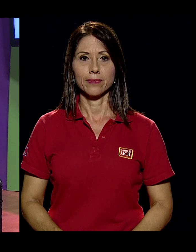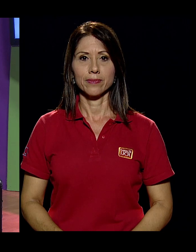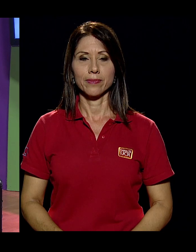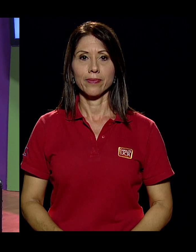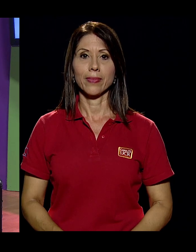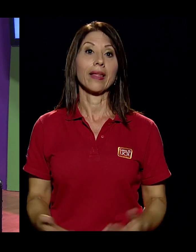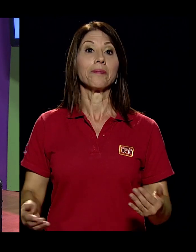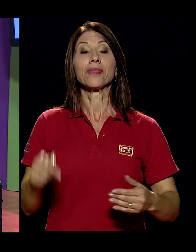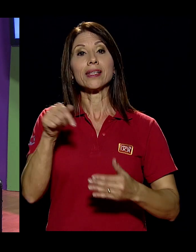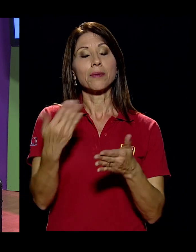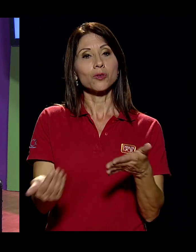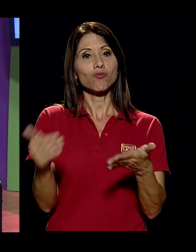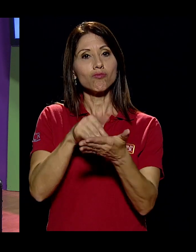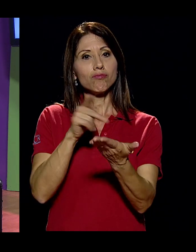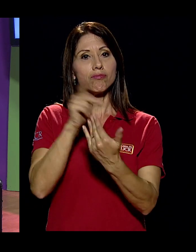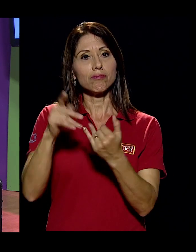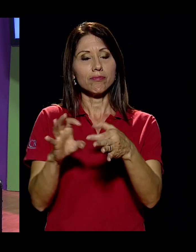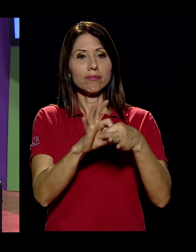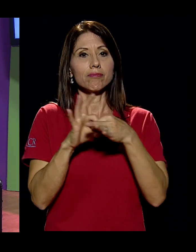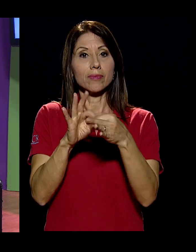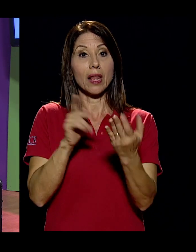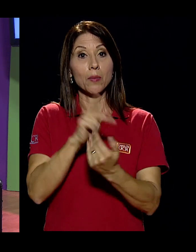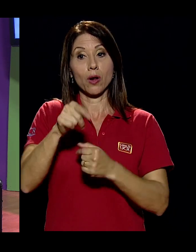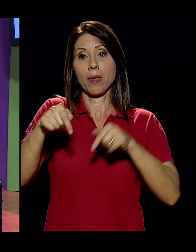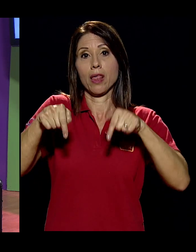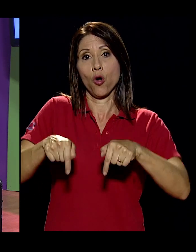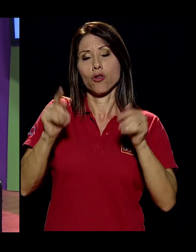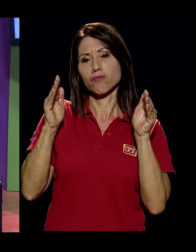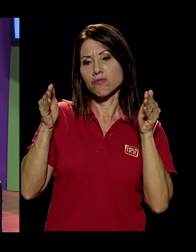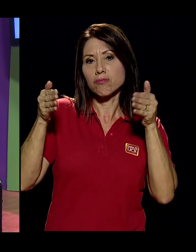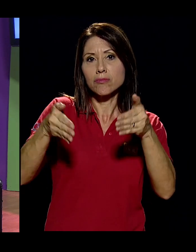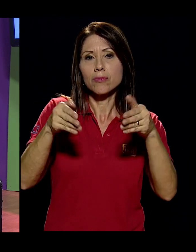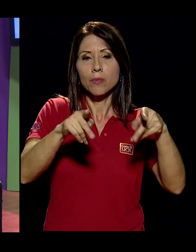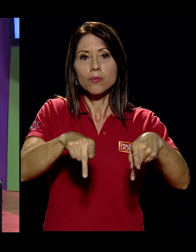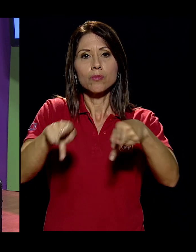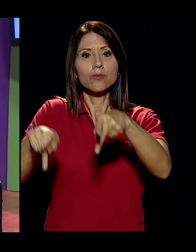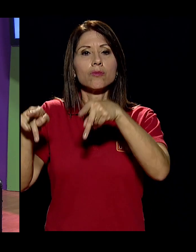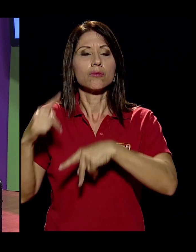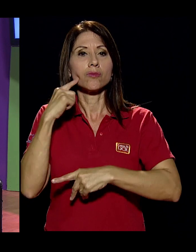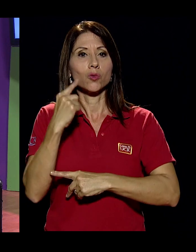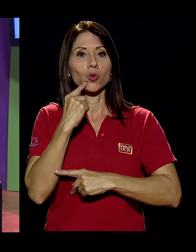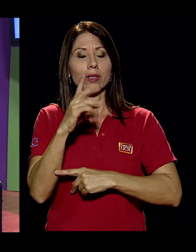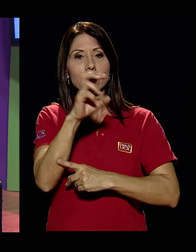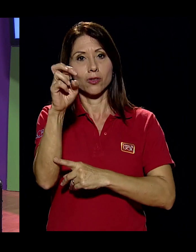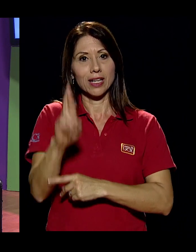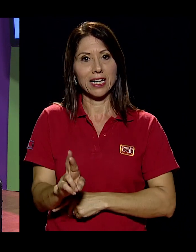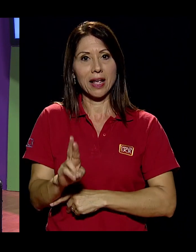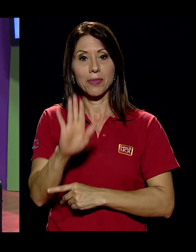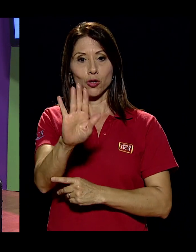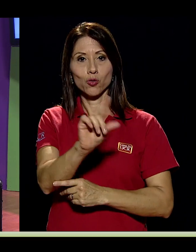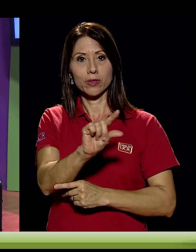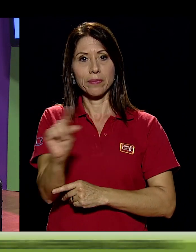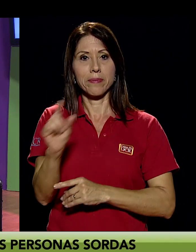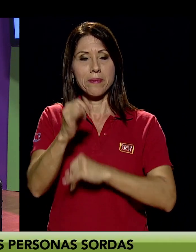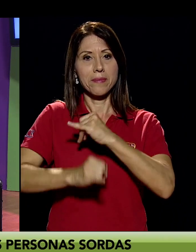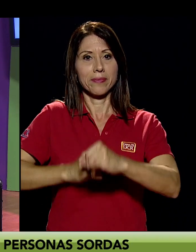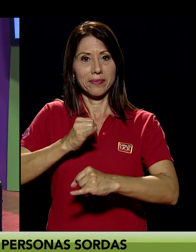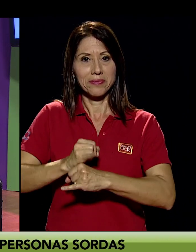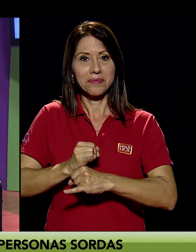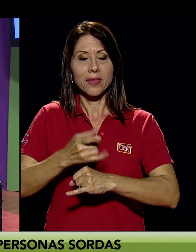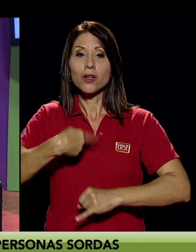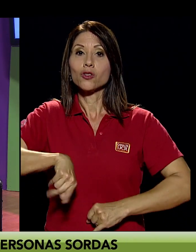Primo Estamos de vuelta en Nexos, el programa de hoy está dedicado a la población sorda de Costa Rica en su Semana